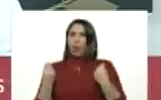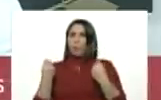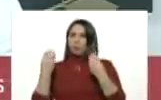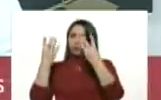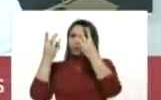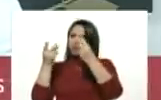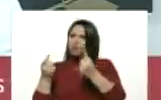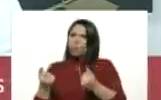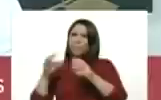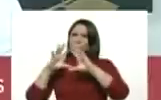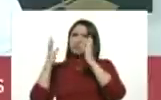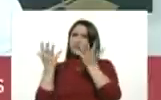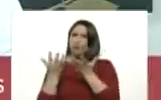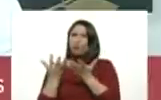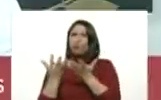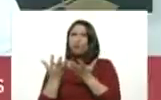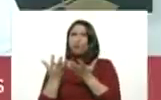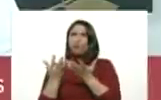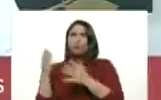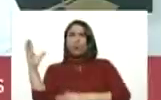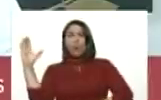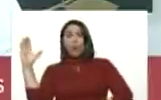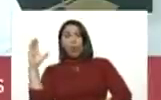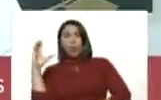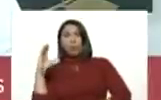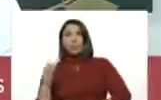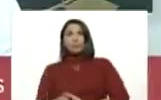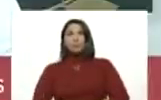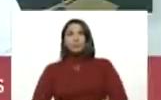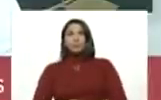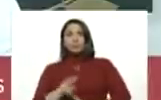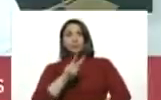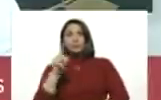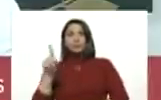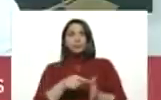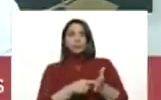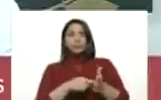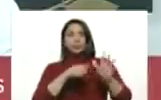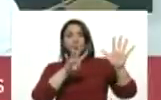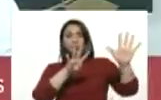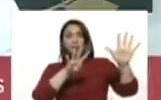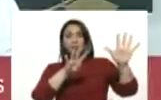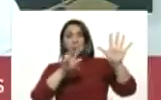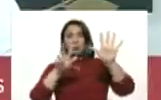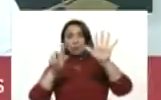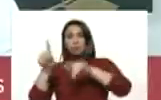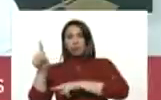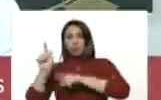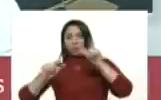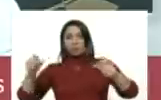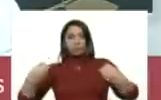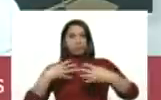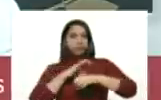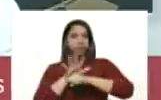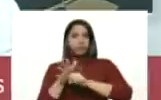en el mundo. Colombia, 21.981 casos.